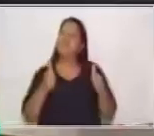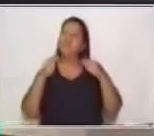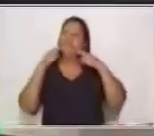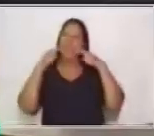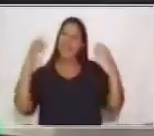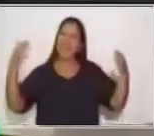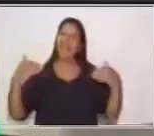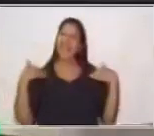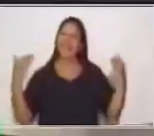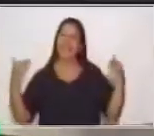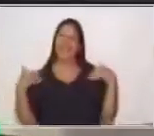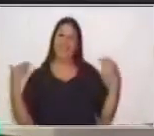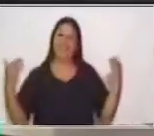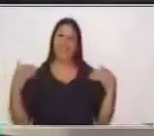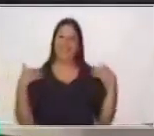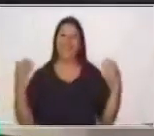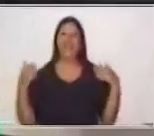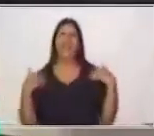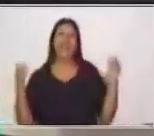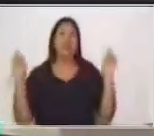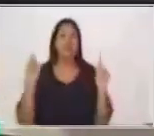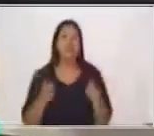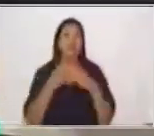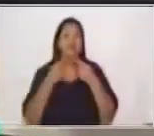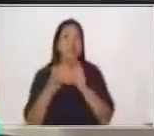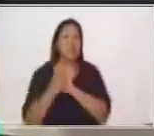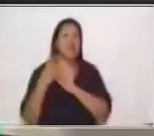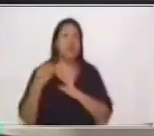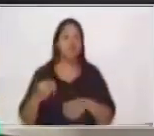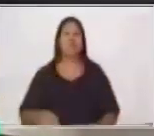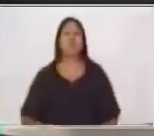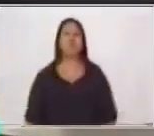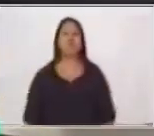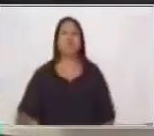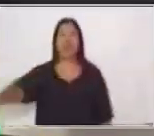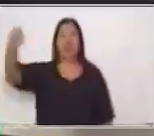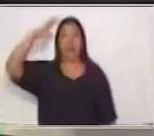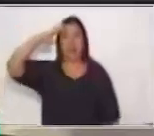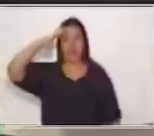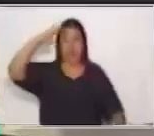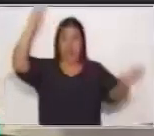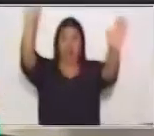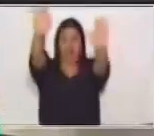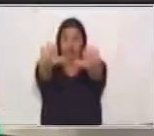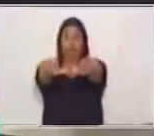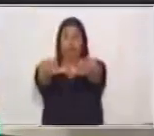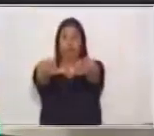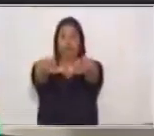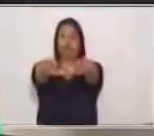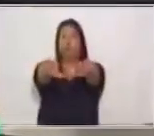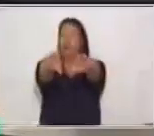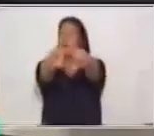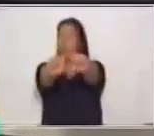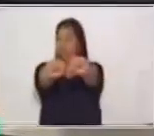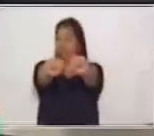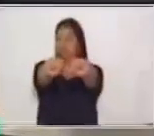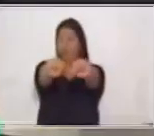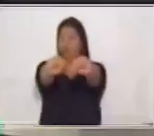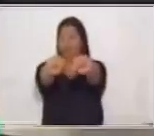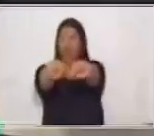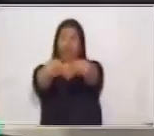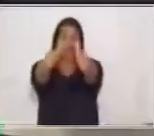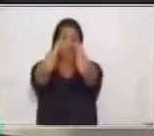Puedes disfrutar de la música. Compañía. Brazo extendido. Puños cerrados.